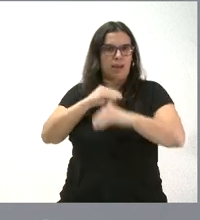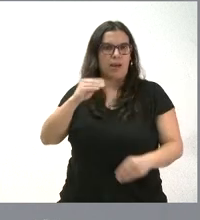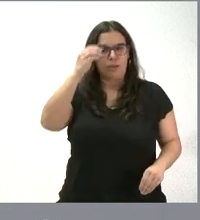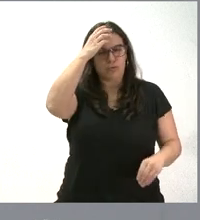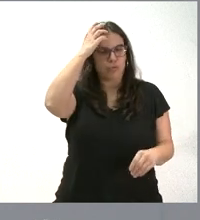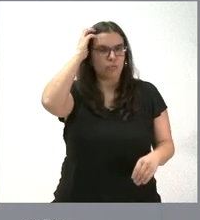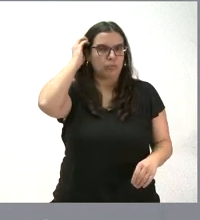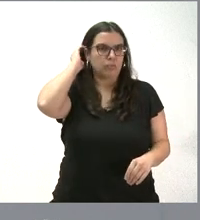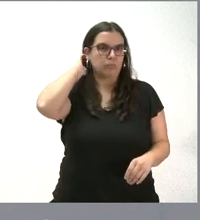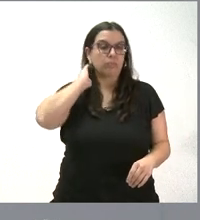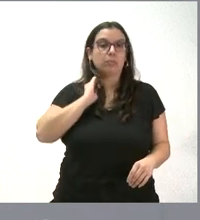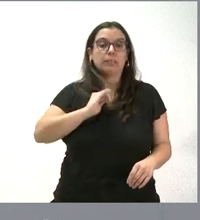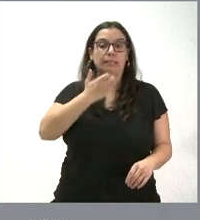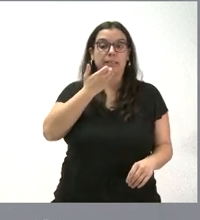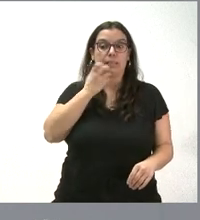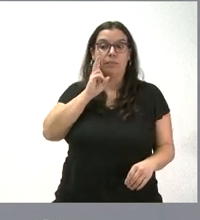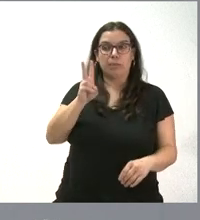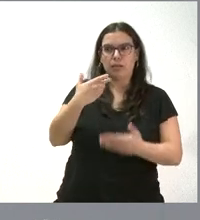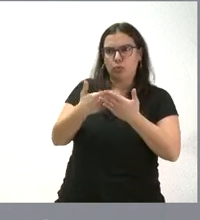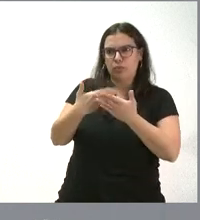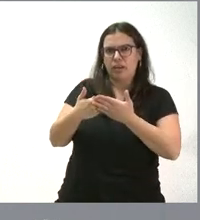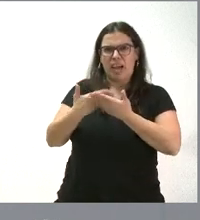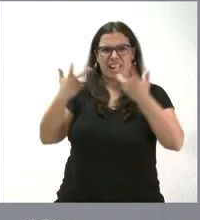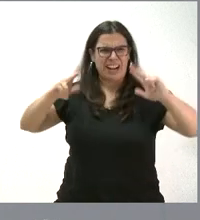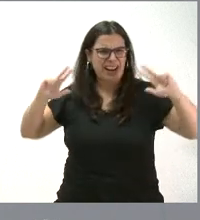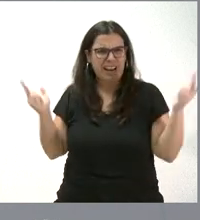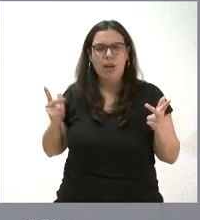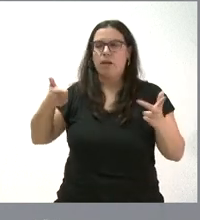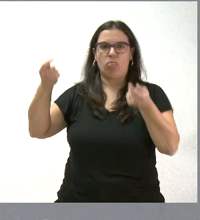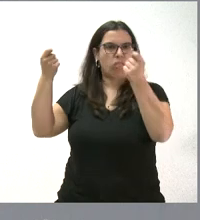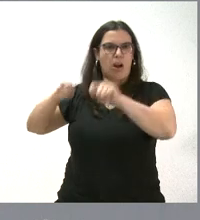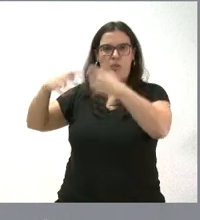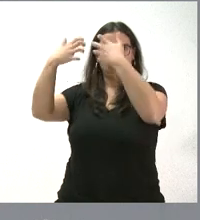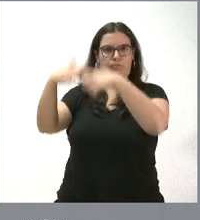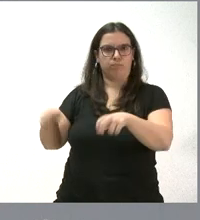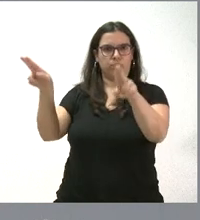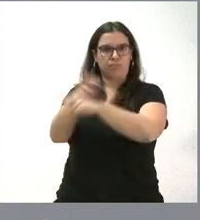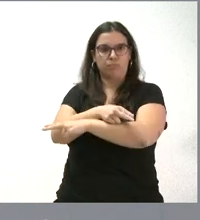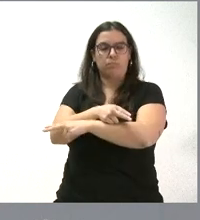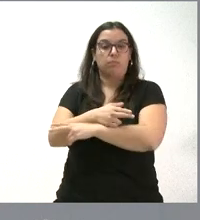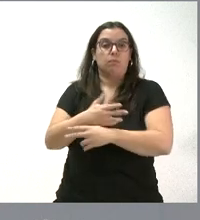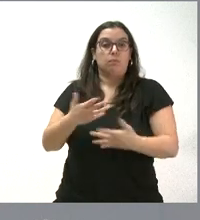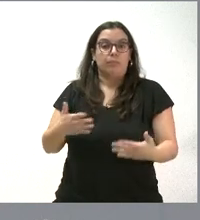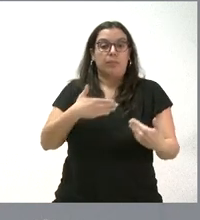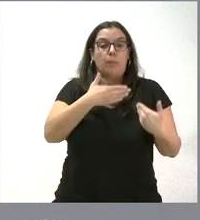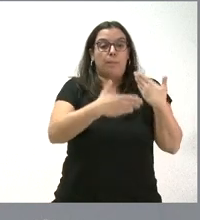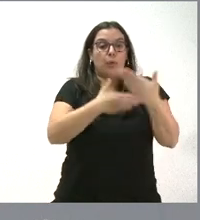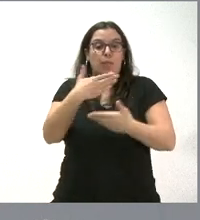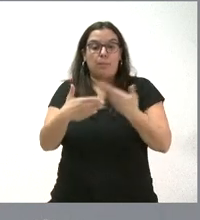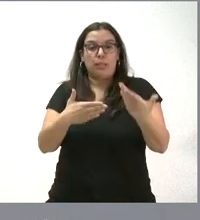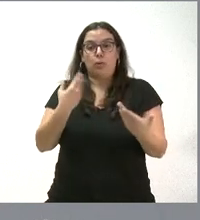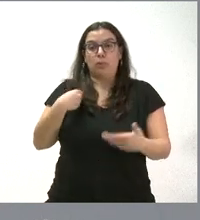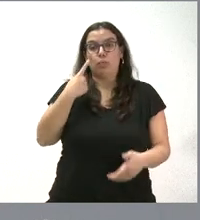establecimiento si las causas han justificado este hecho. Lógicamente, el que el procedimiento inspector